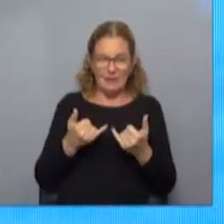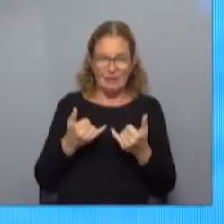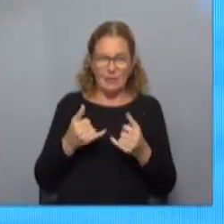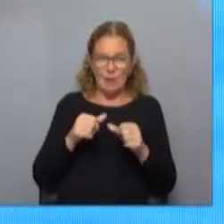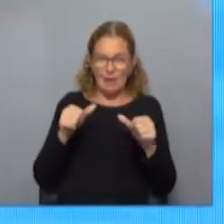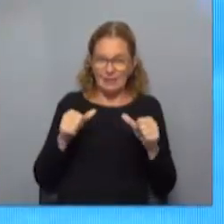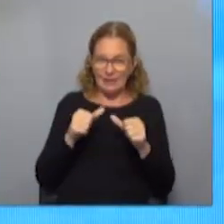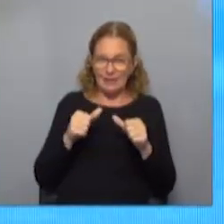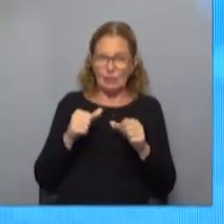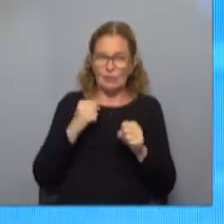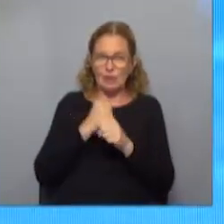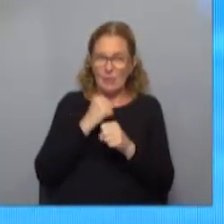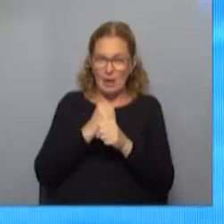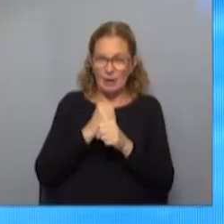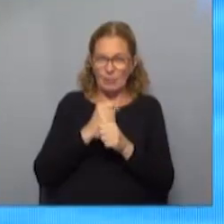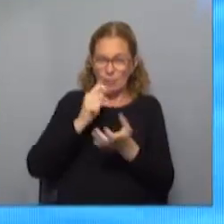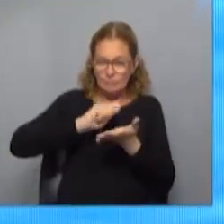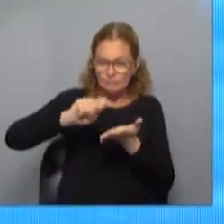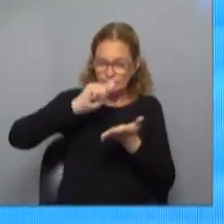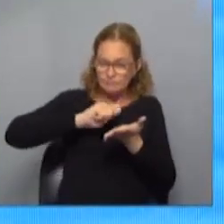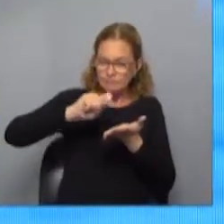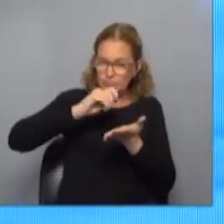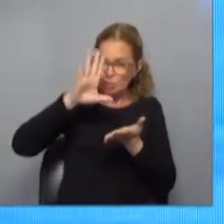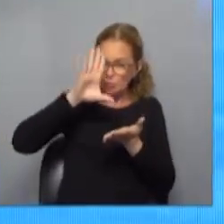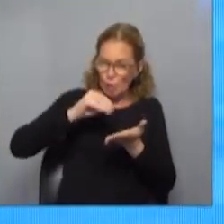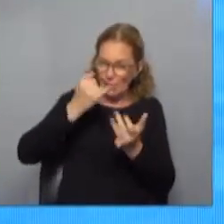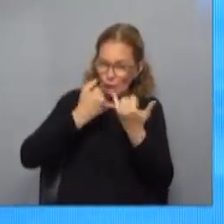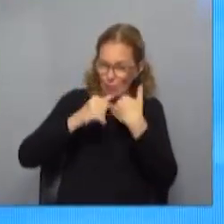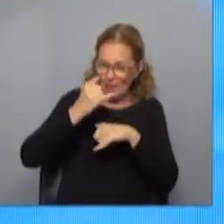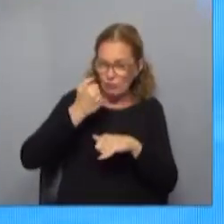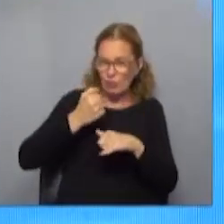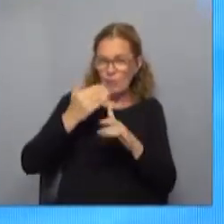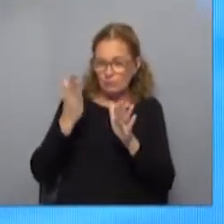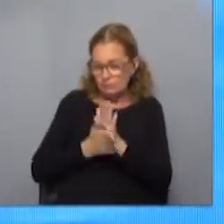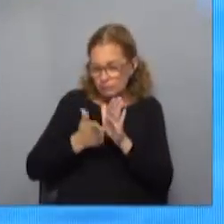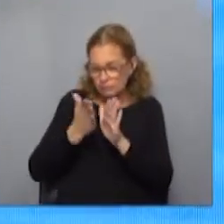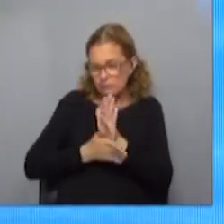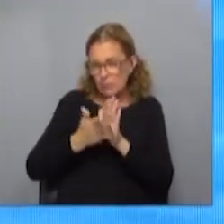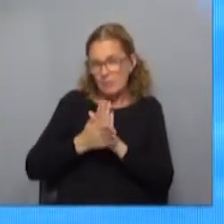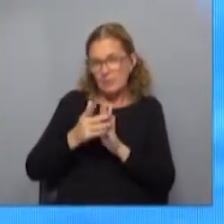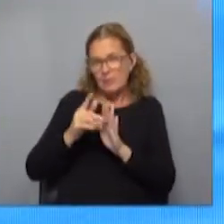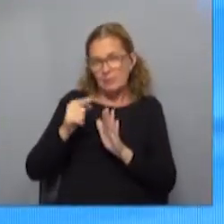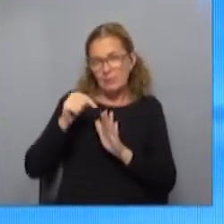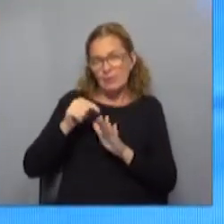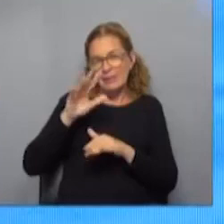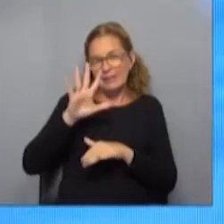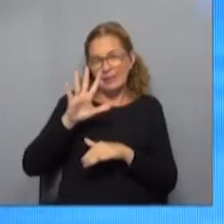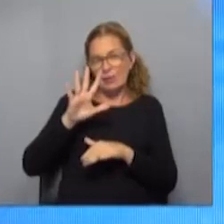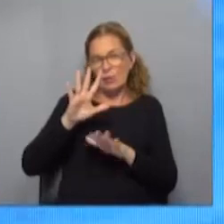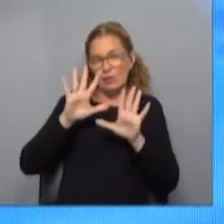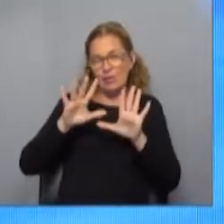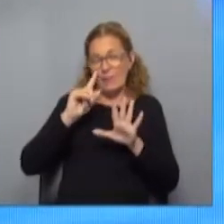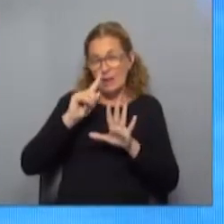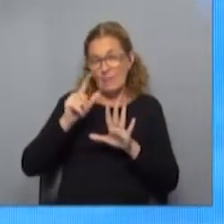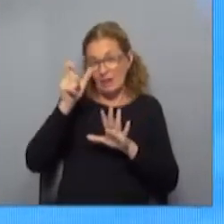haciendo gestiones que tenemos que llevar toda la data, toda la información que tenemos. Nosotros calculamos que entre 5 y 10.000 personas siguen